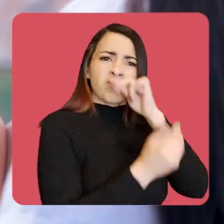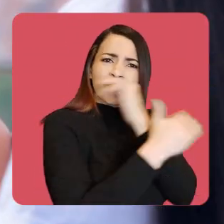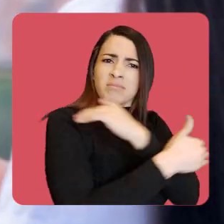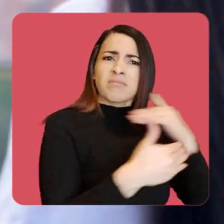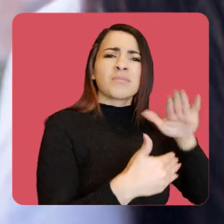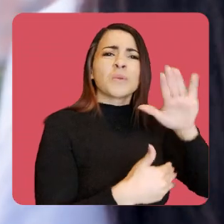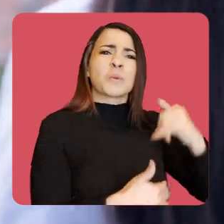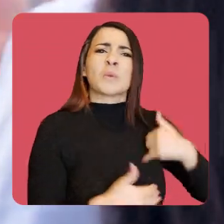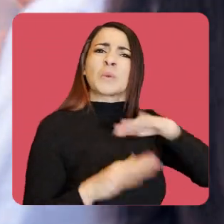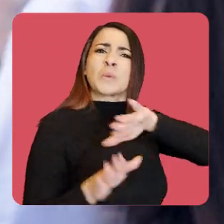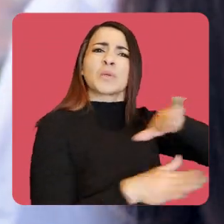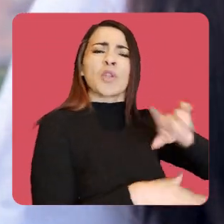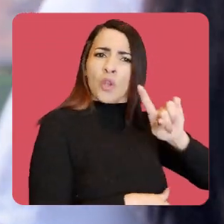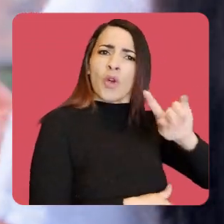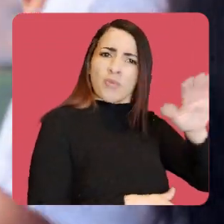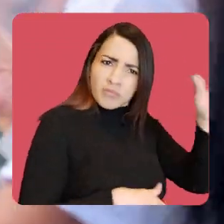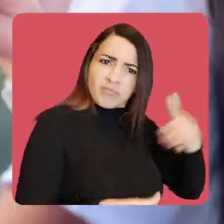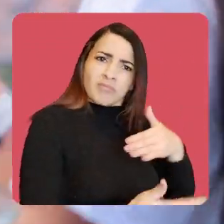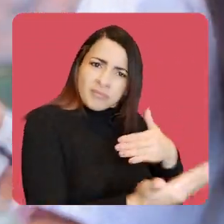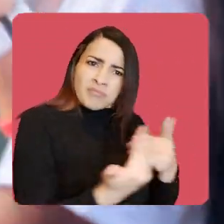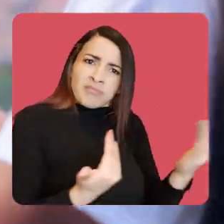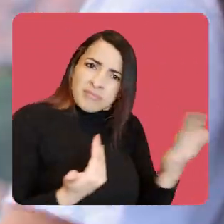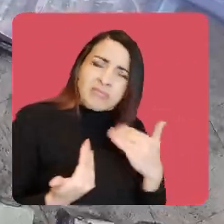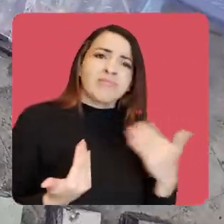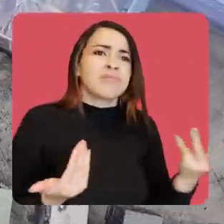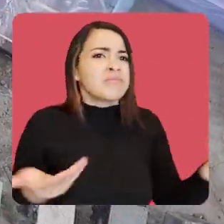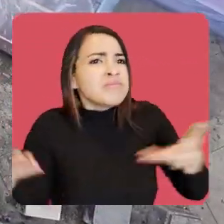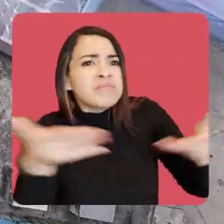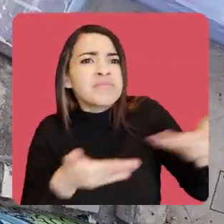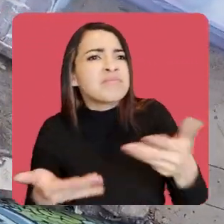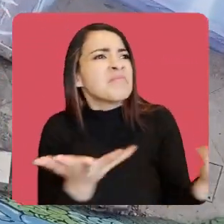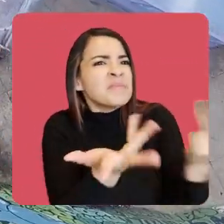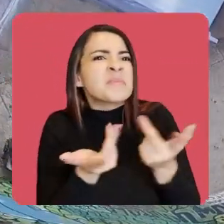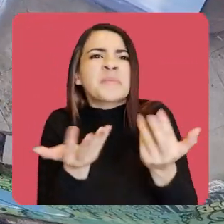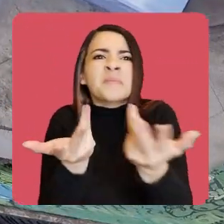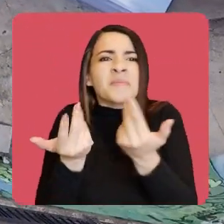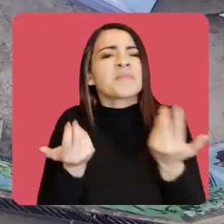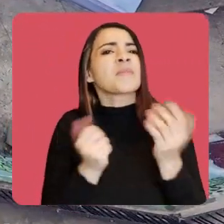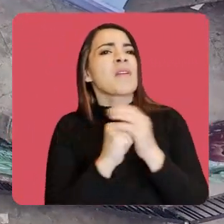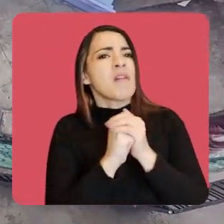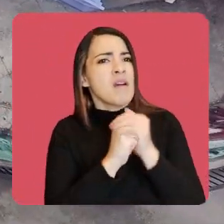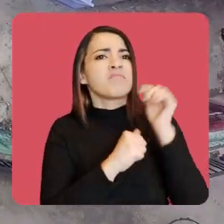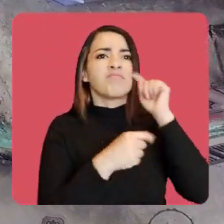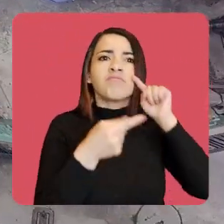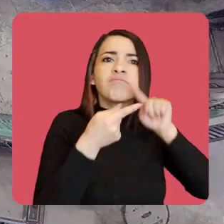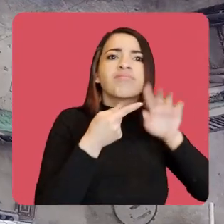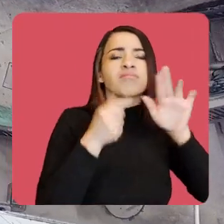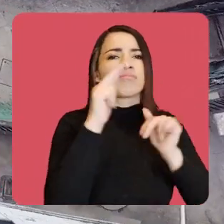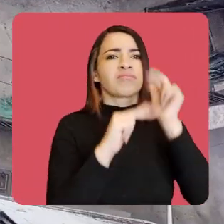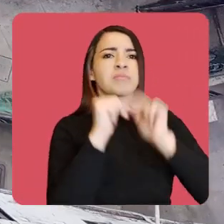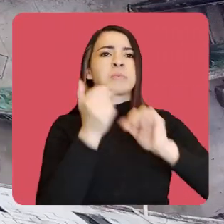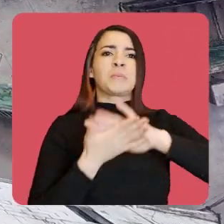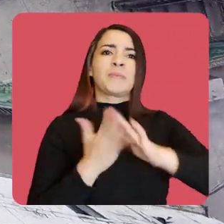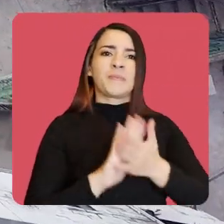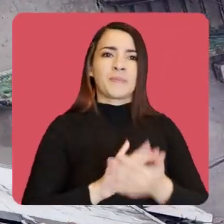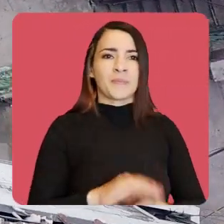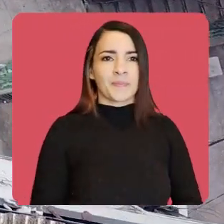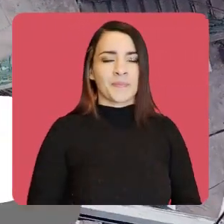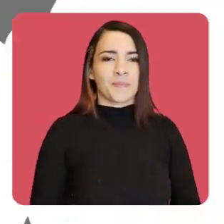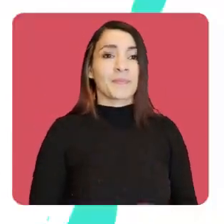excluirlos a que porque son niños, porque son adolescentes, antes no, con ellos mismos tenemos que escucharnos para poder construir la paz.